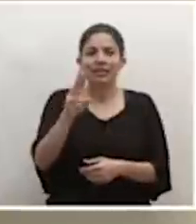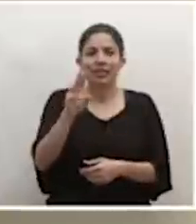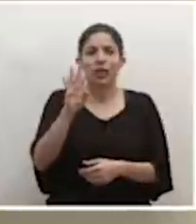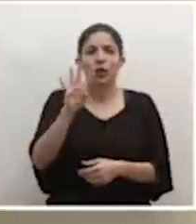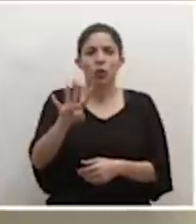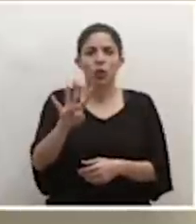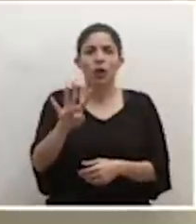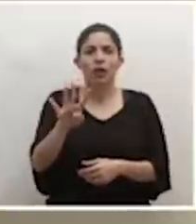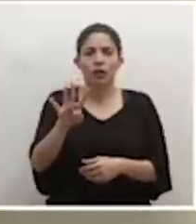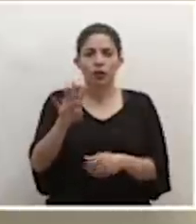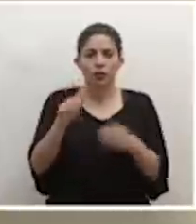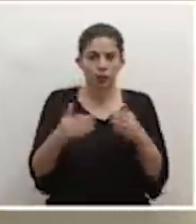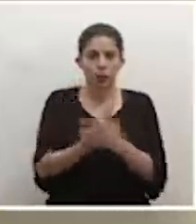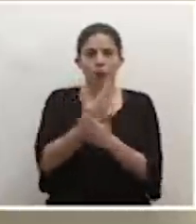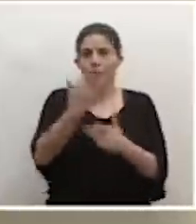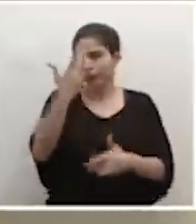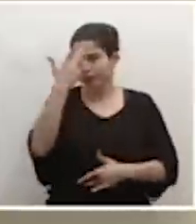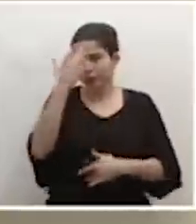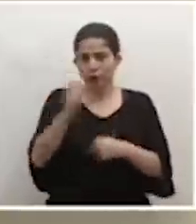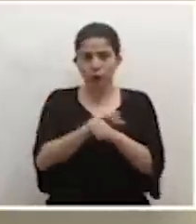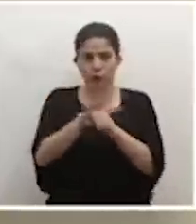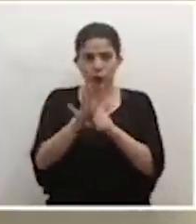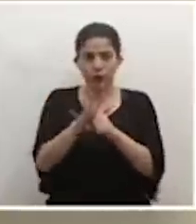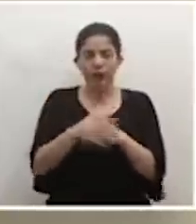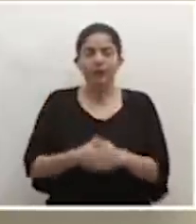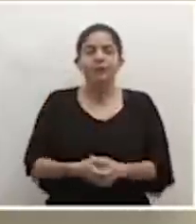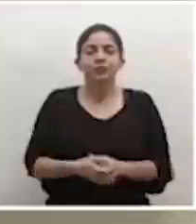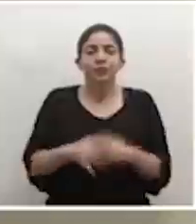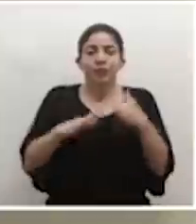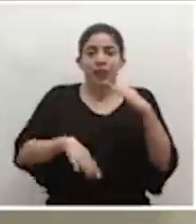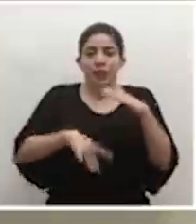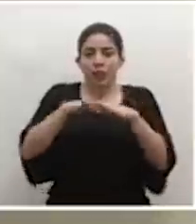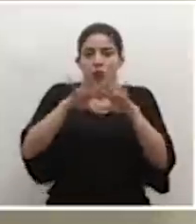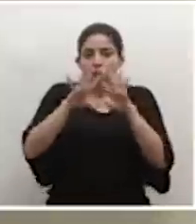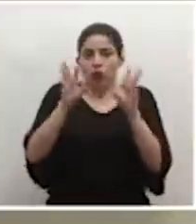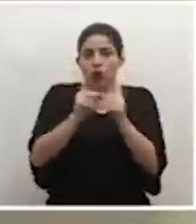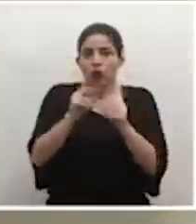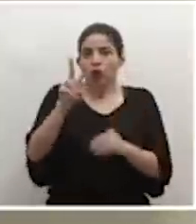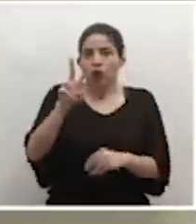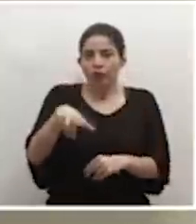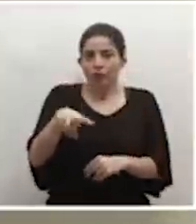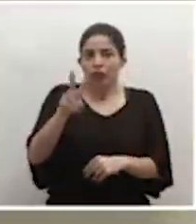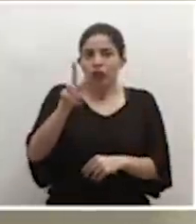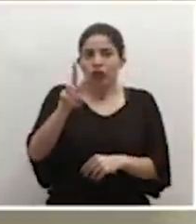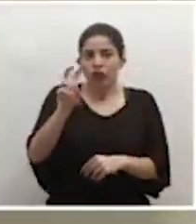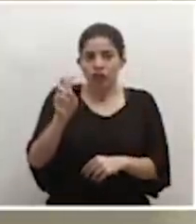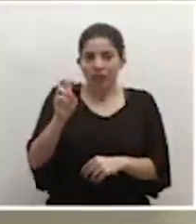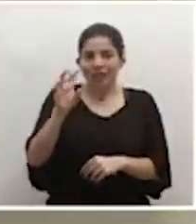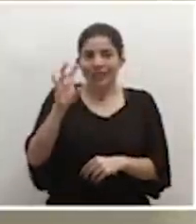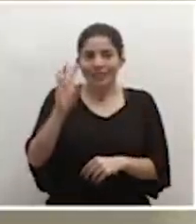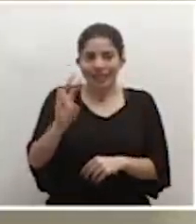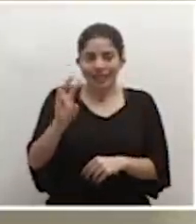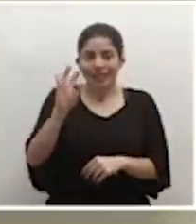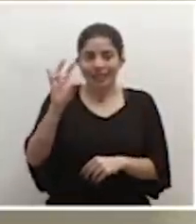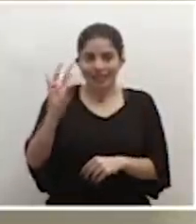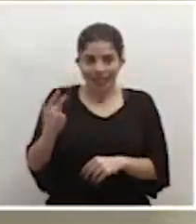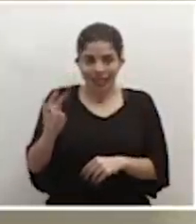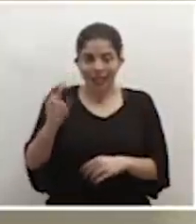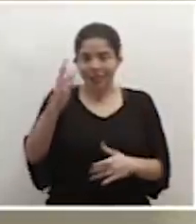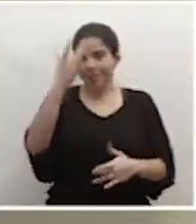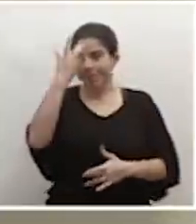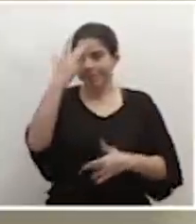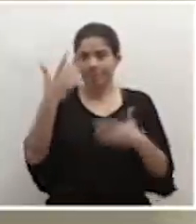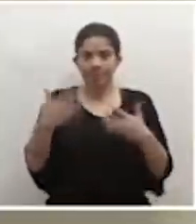casos nuevos de COVID-19. Estamos llegando a un total de dos mil 277 casos